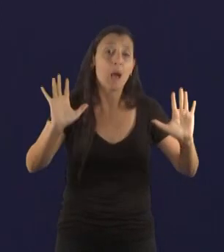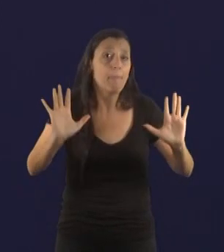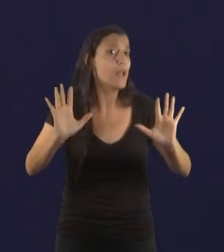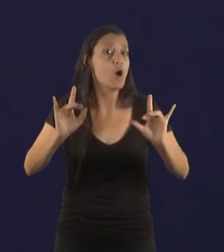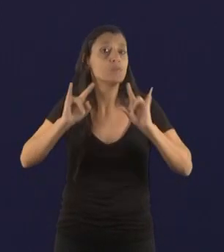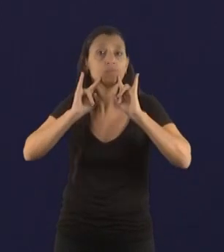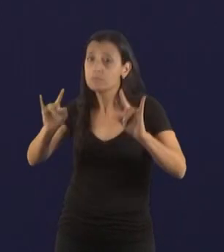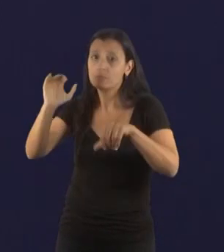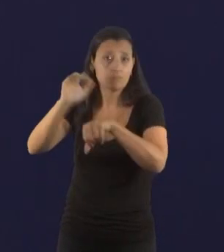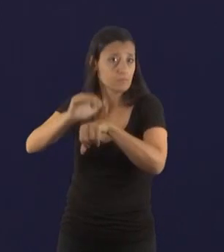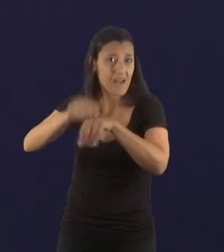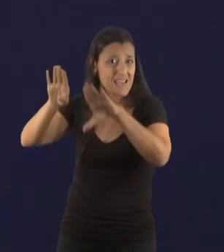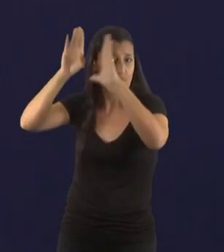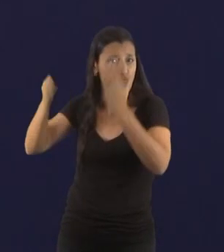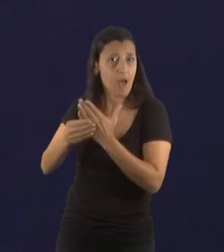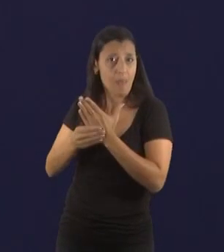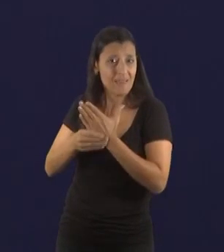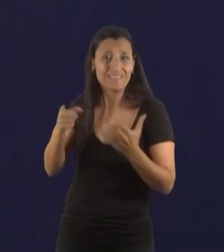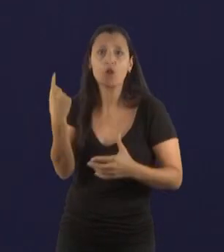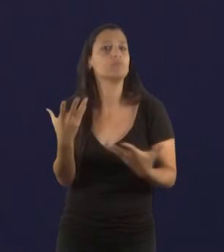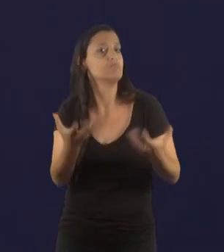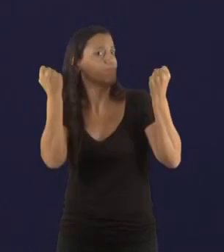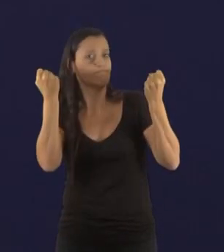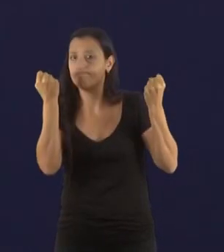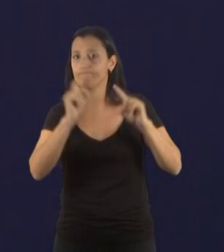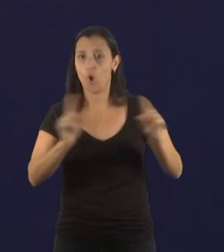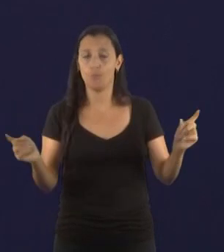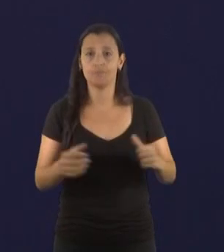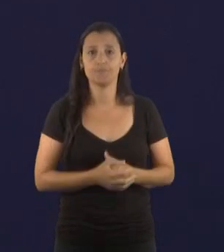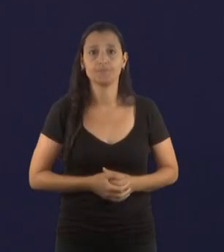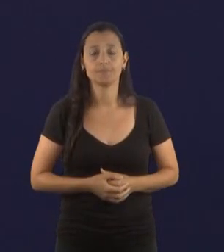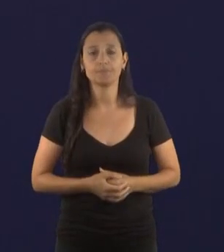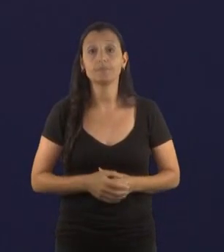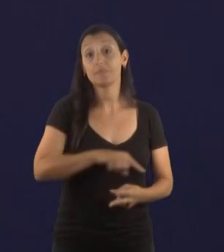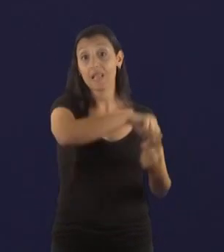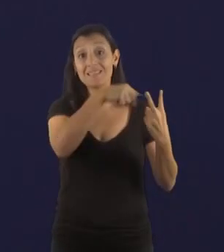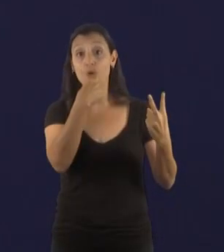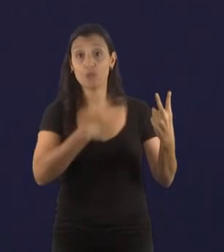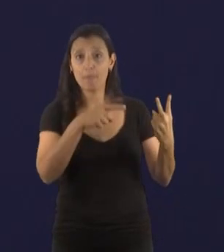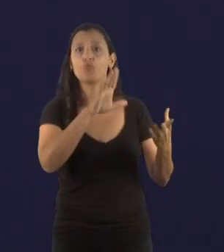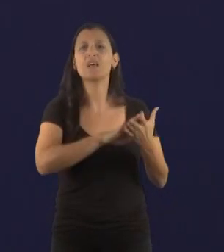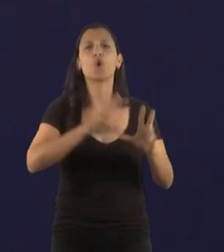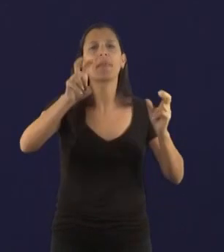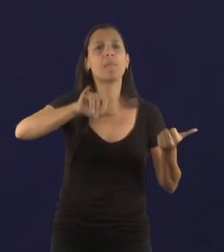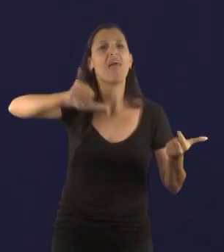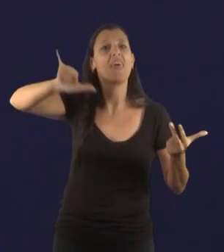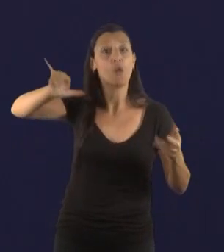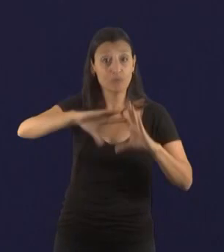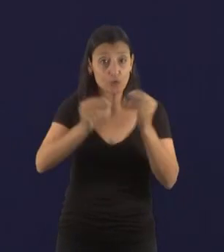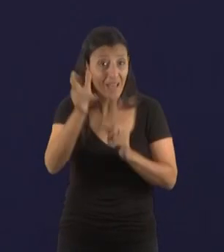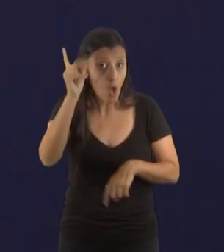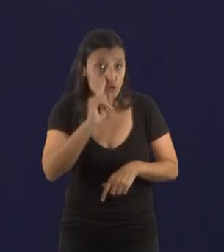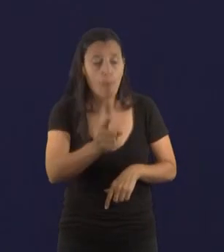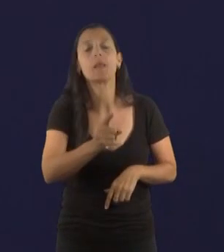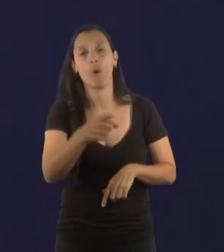tema de seguridad que no vamos a develar. La segunda pregunta era sobre las denuncias, sobre las 8.000 denuncias.